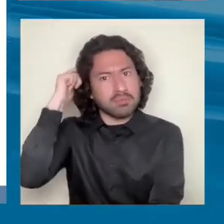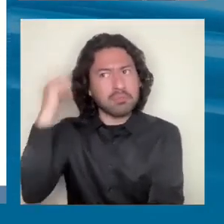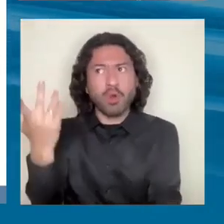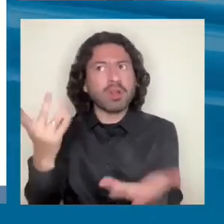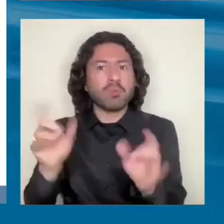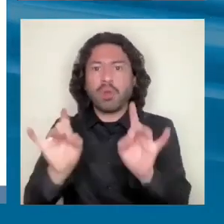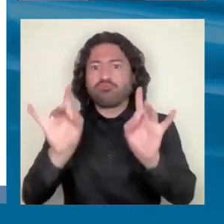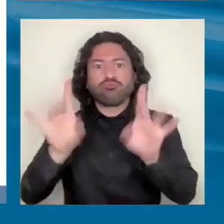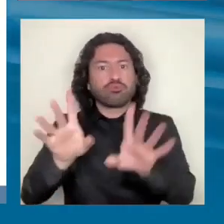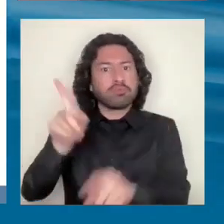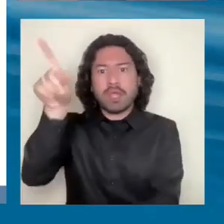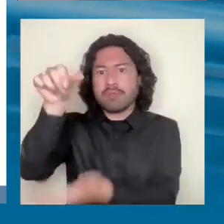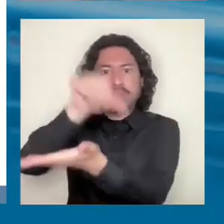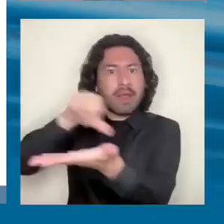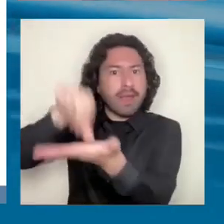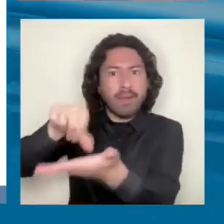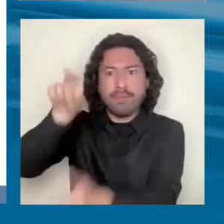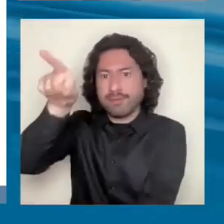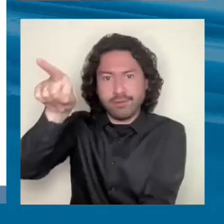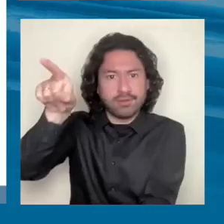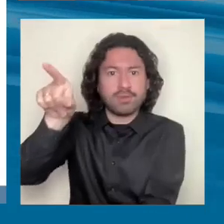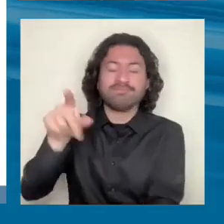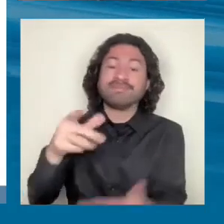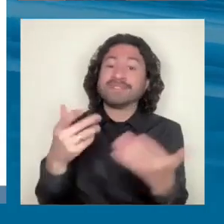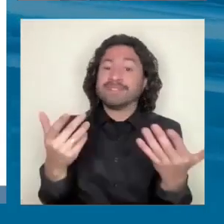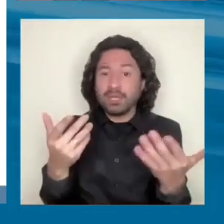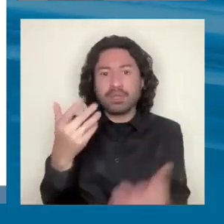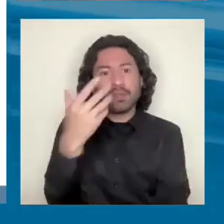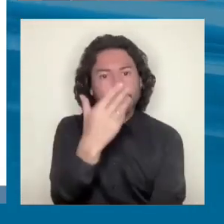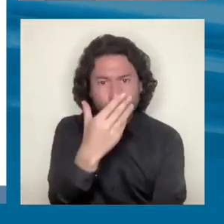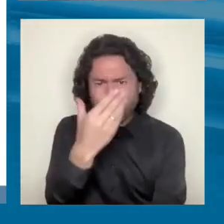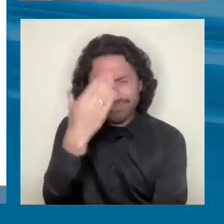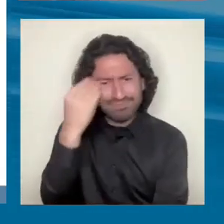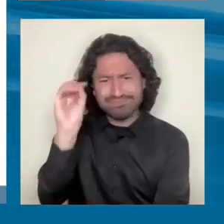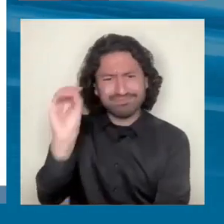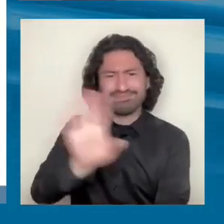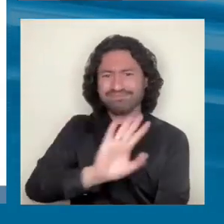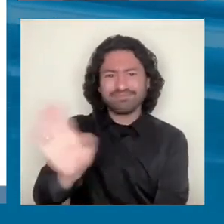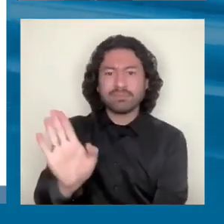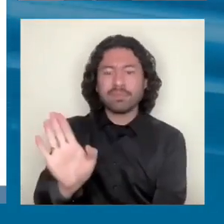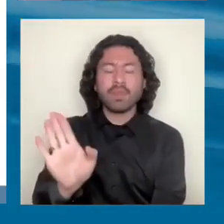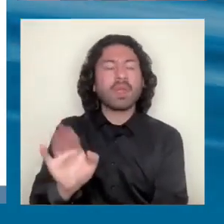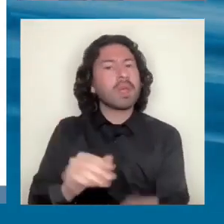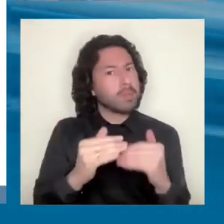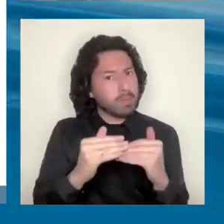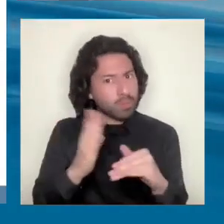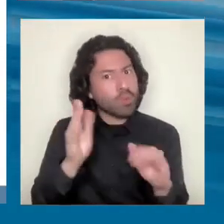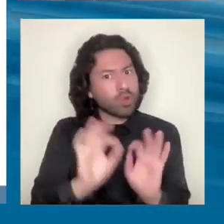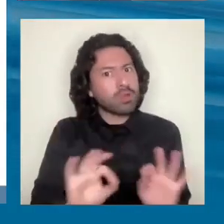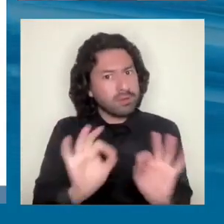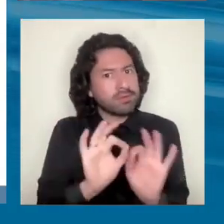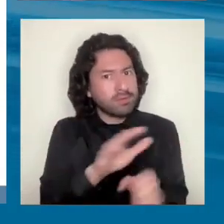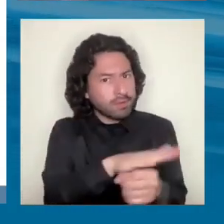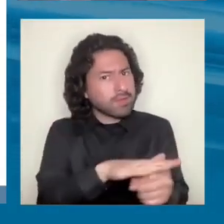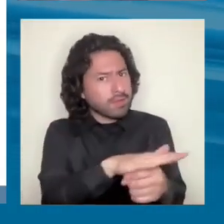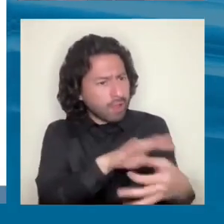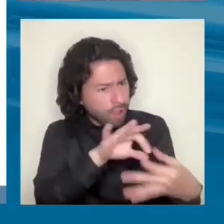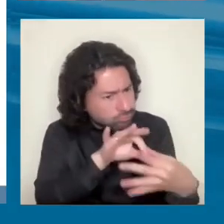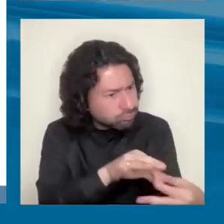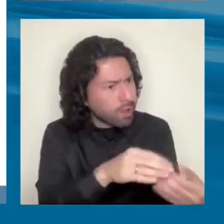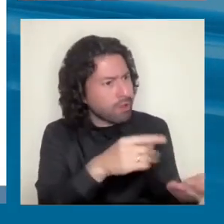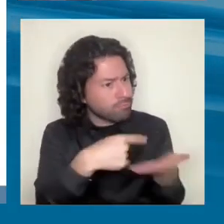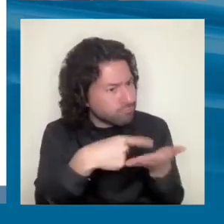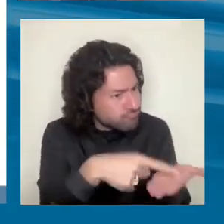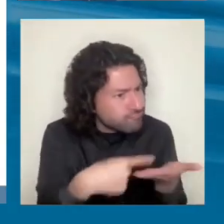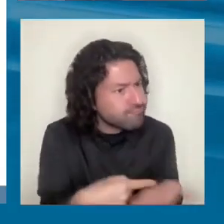capital. Bueno, hay que olvidarse un poco de esas políticas enlatadas, construirlas más espontáneamente en el diálogo y la cooperación entre